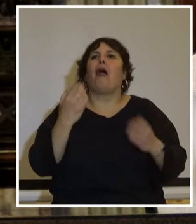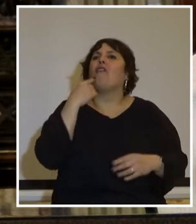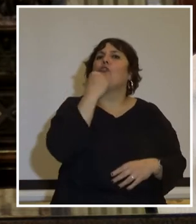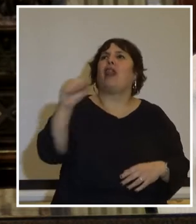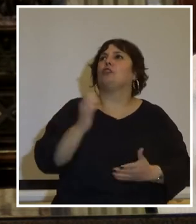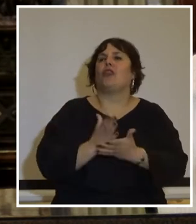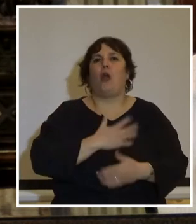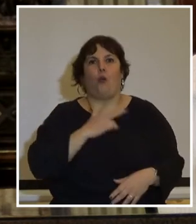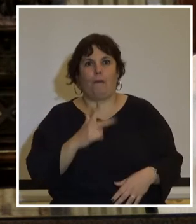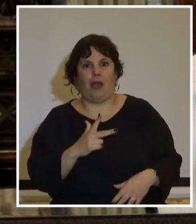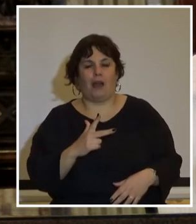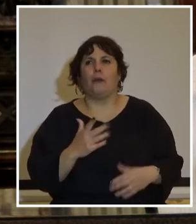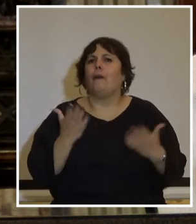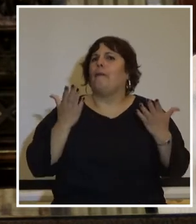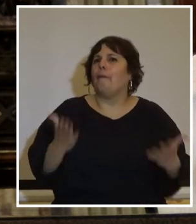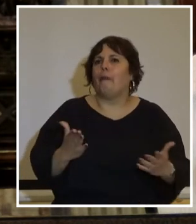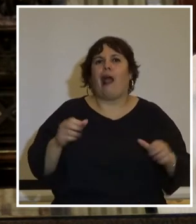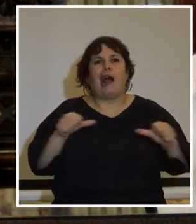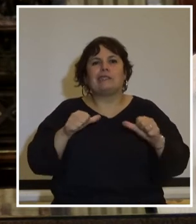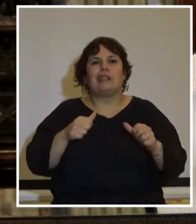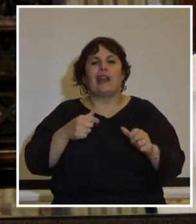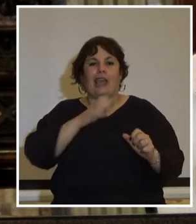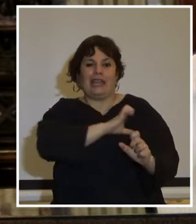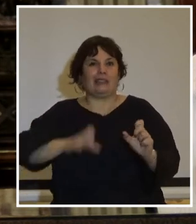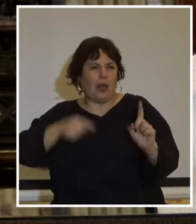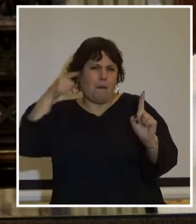humanos, para la práctica del terrorismo de Estado.